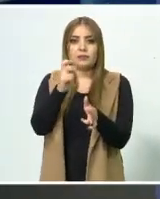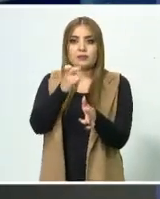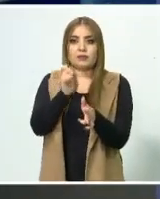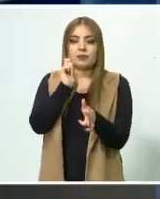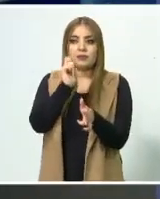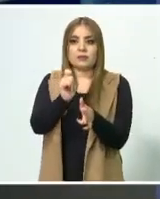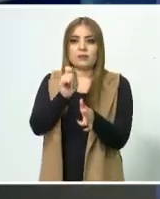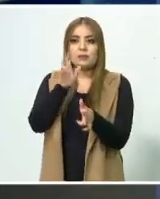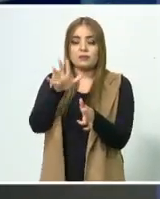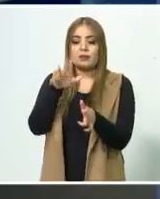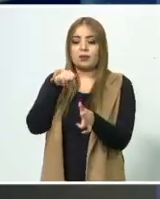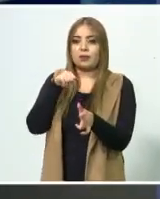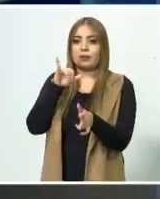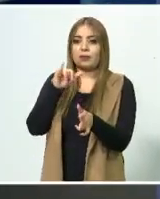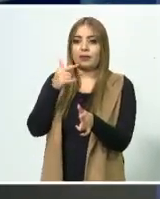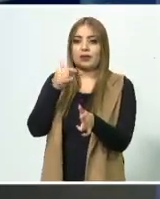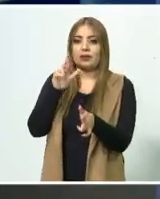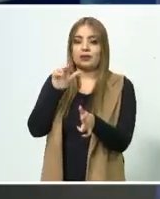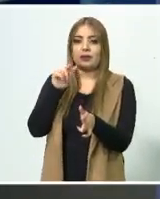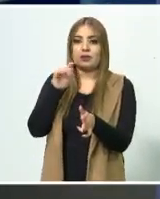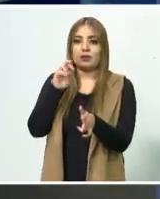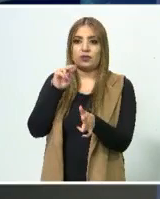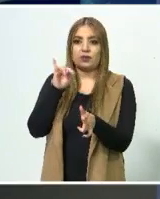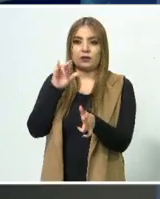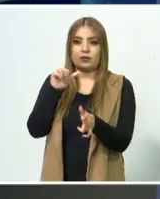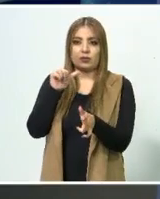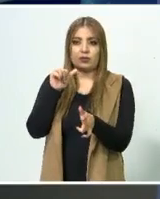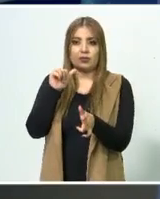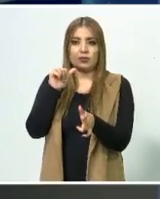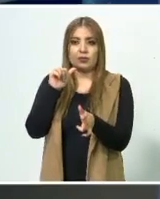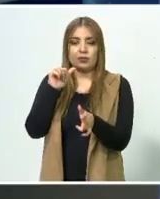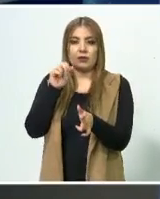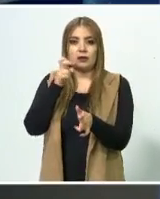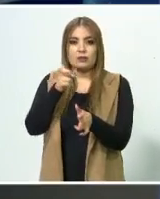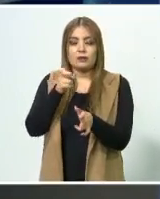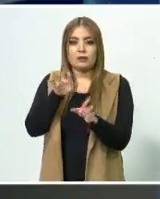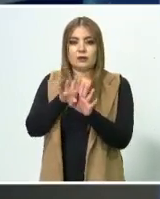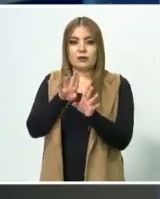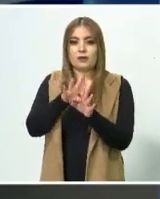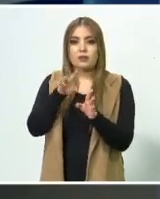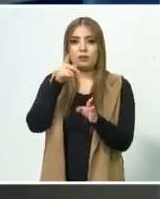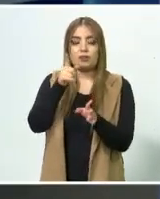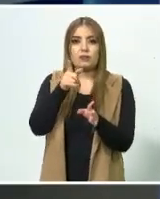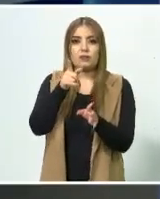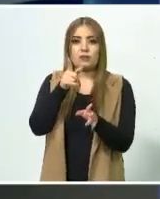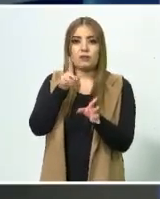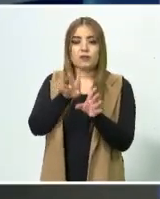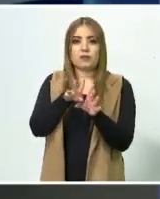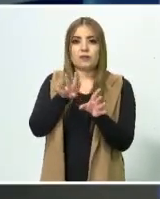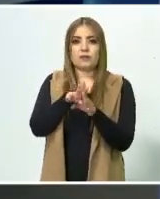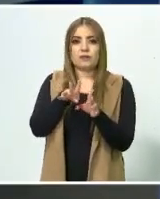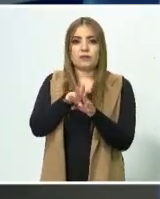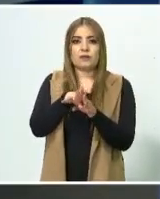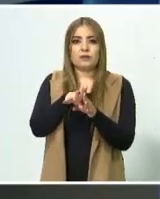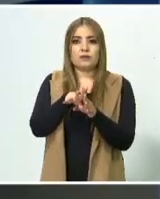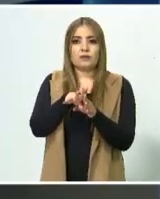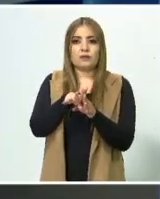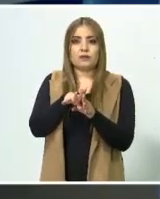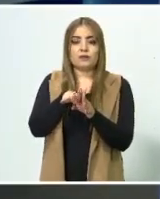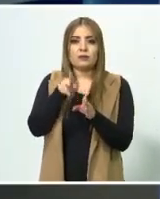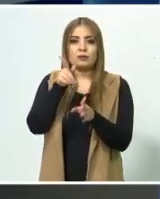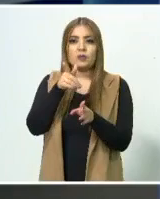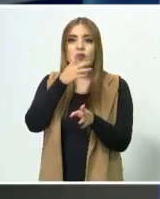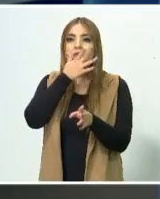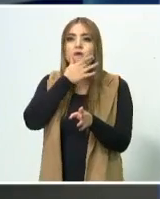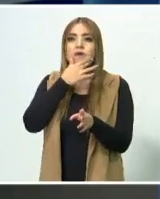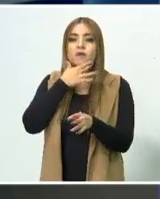migratoria, yo creo que de las más severas que ha vivido la comarca lagunera y esto ocurrió desafortunadamente con este hombre